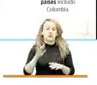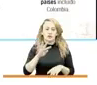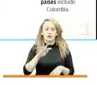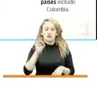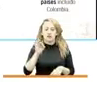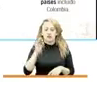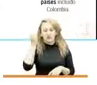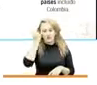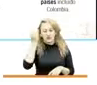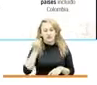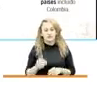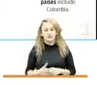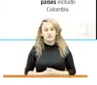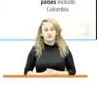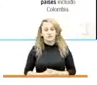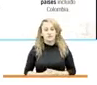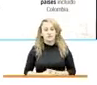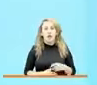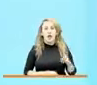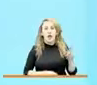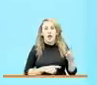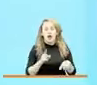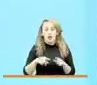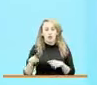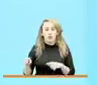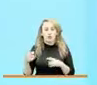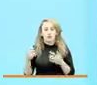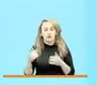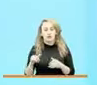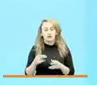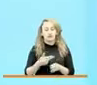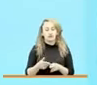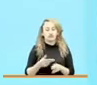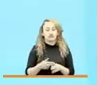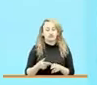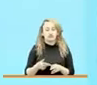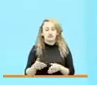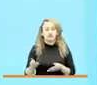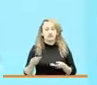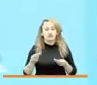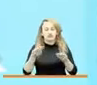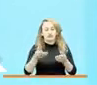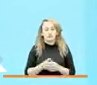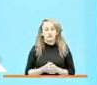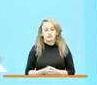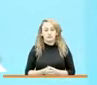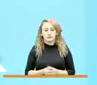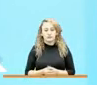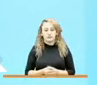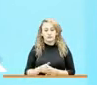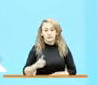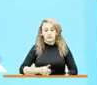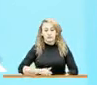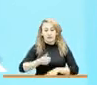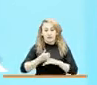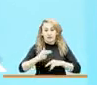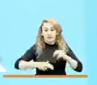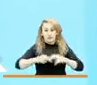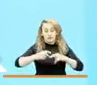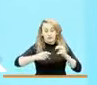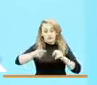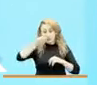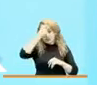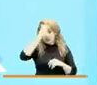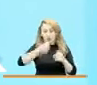iniciativas. Algunas de ellas están por ser entregadas. La Dirección de Construcción de Memoria, que es una de las cuatro que